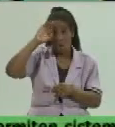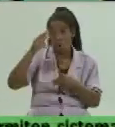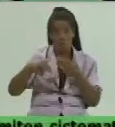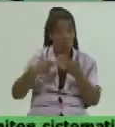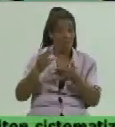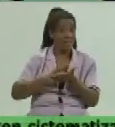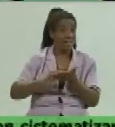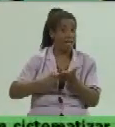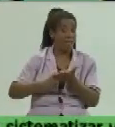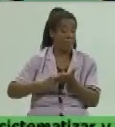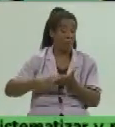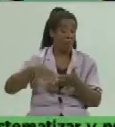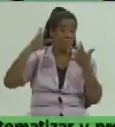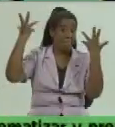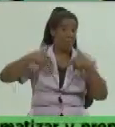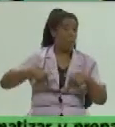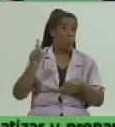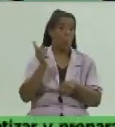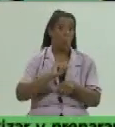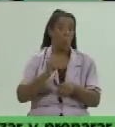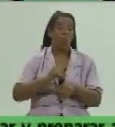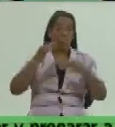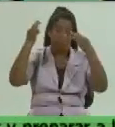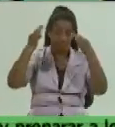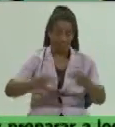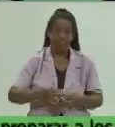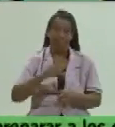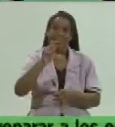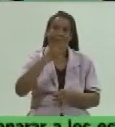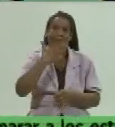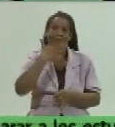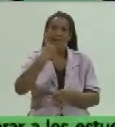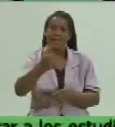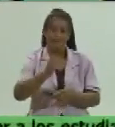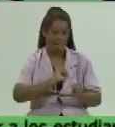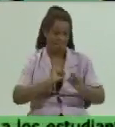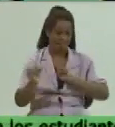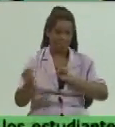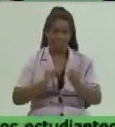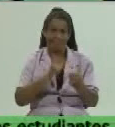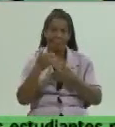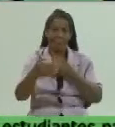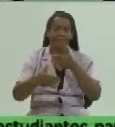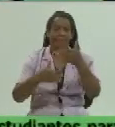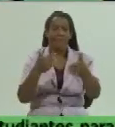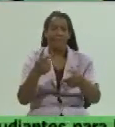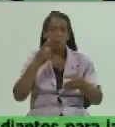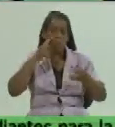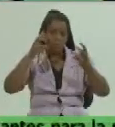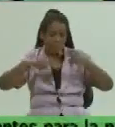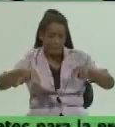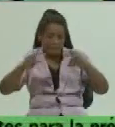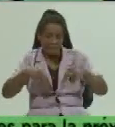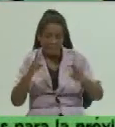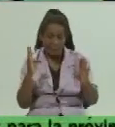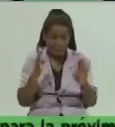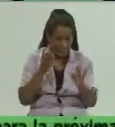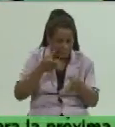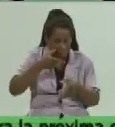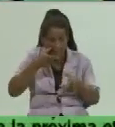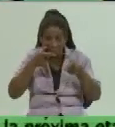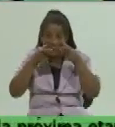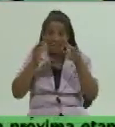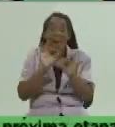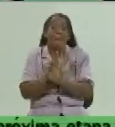garantizar la calidad del proceso. Entonces, eso lleva un control de calidad y una puesta en marcha supervisada por especialistas del IPK,